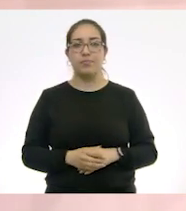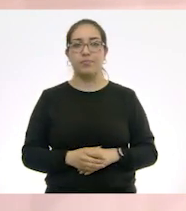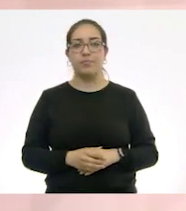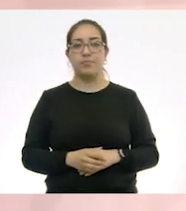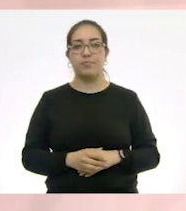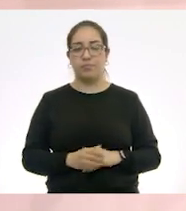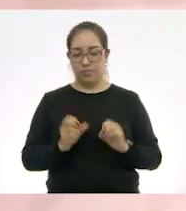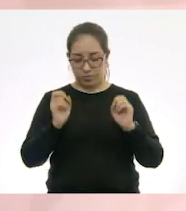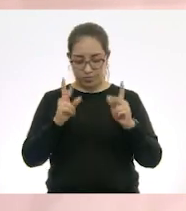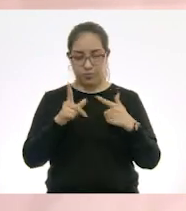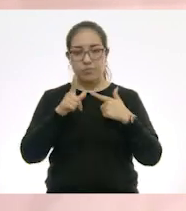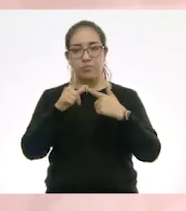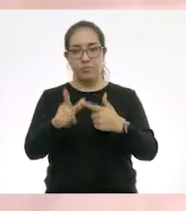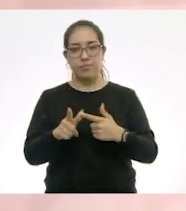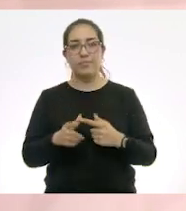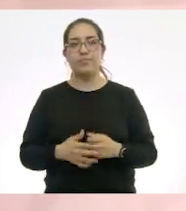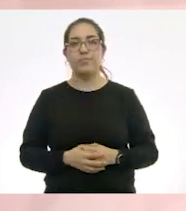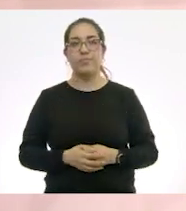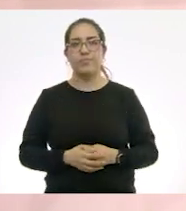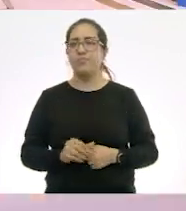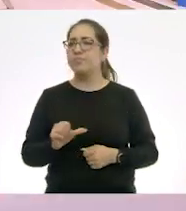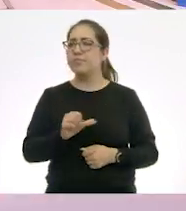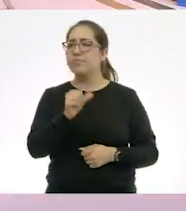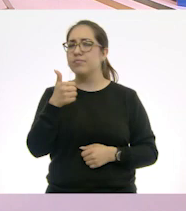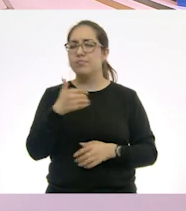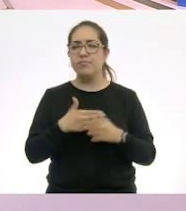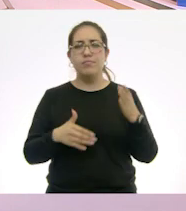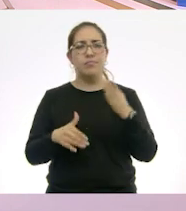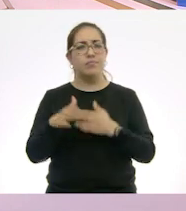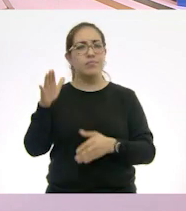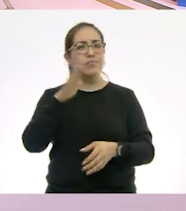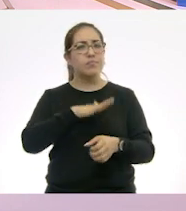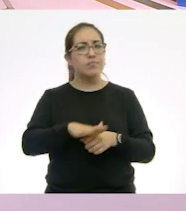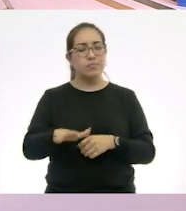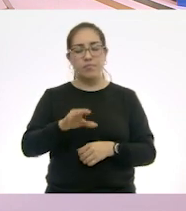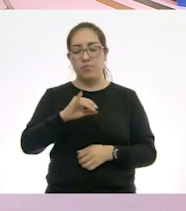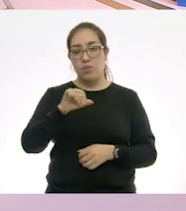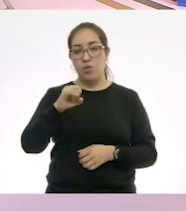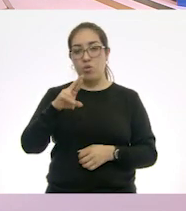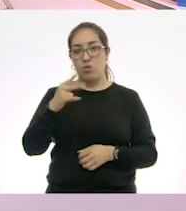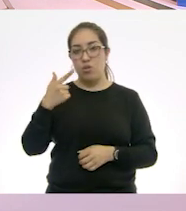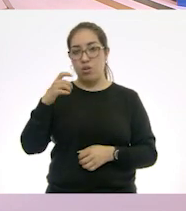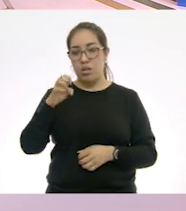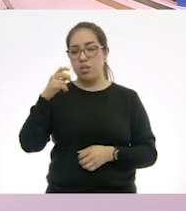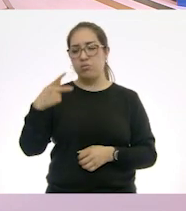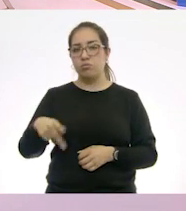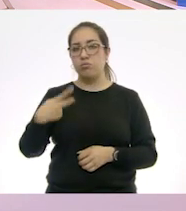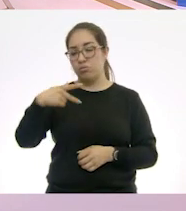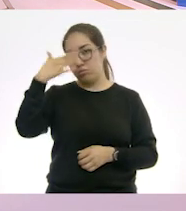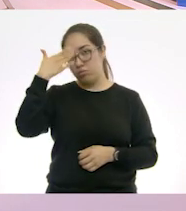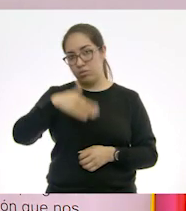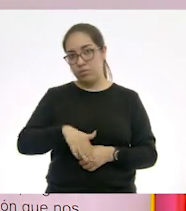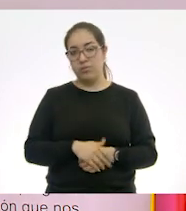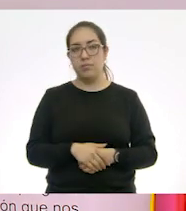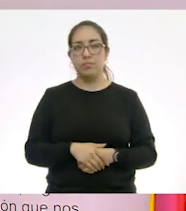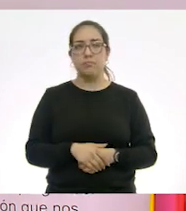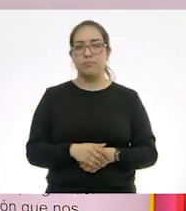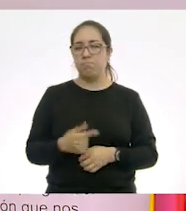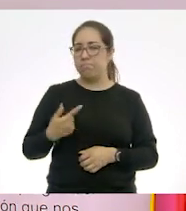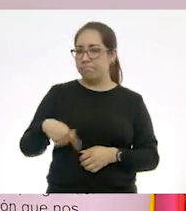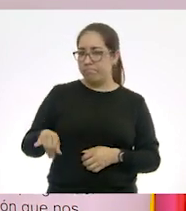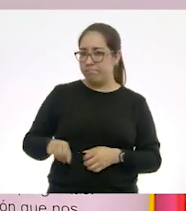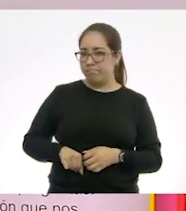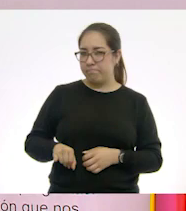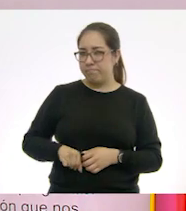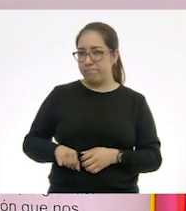les parece si seguimos viendo qué otra cosa sabe Jorge? Jorge, lo que yo noto